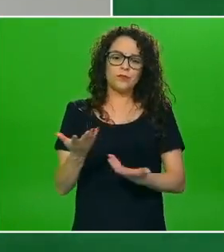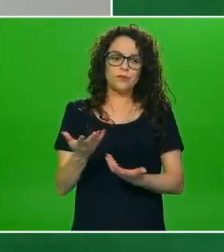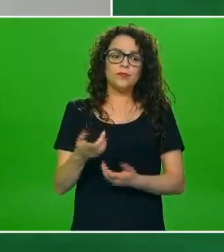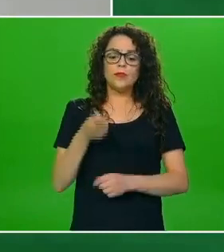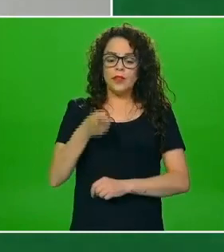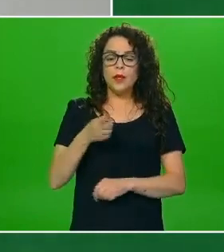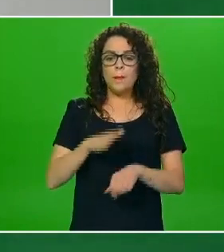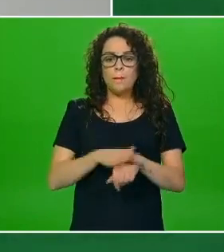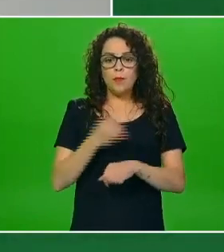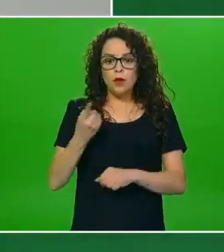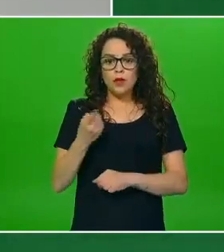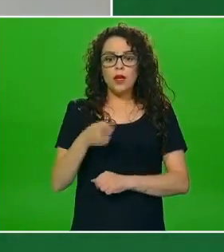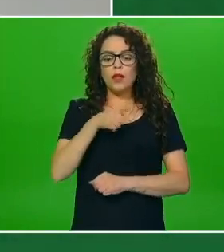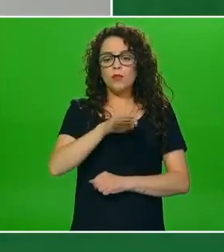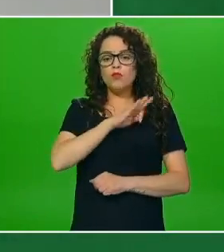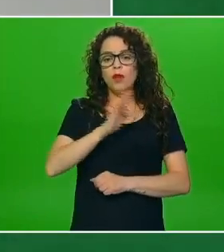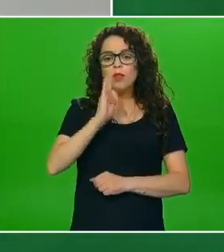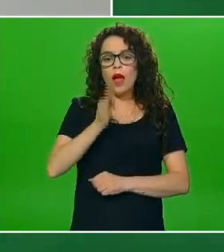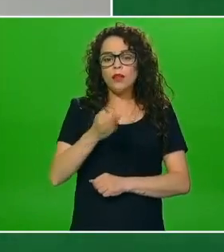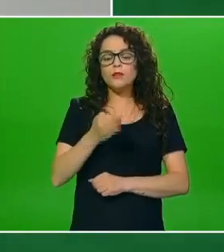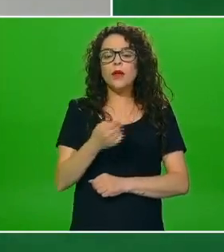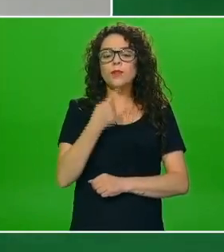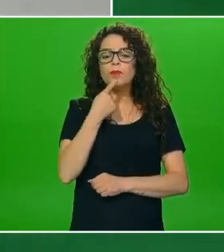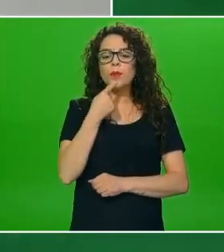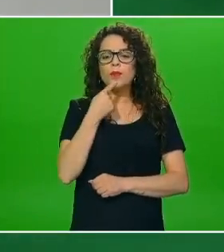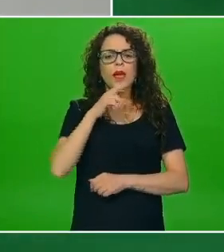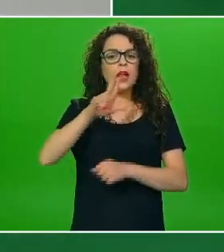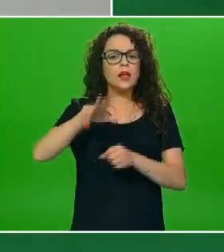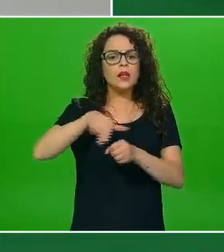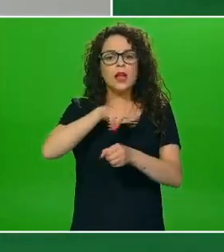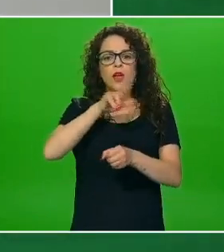para aceptar sabores más naturales